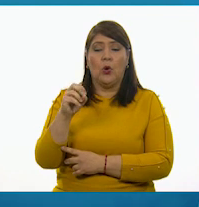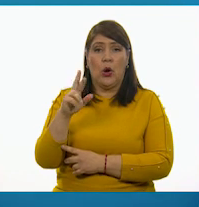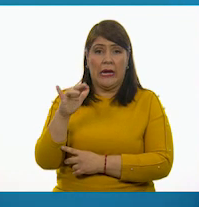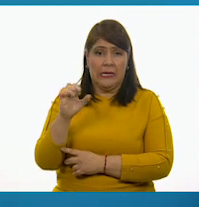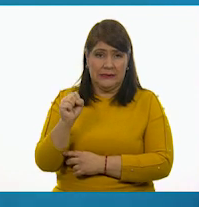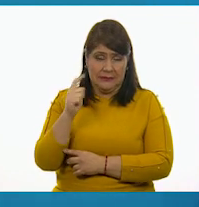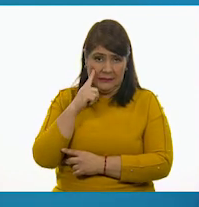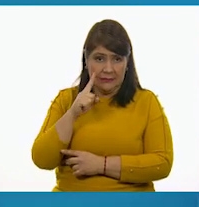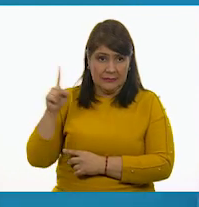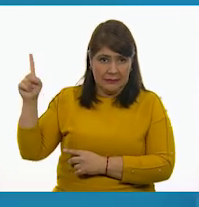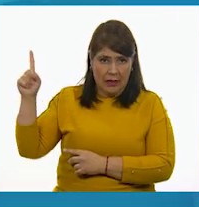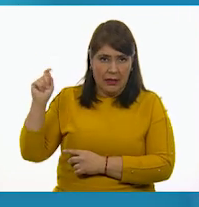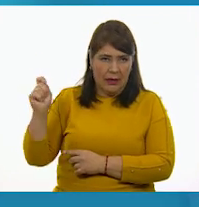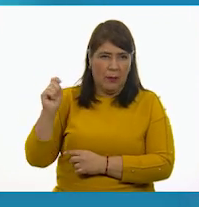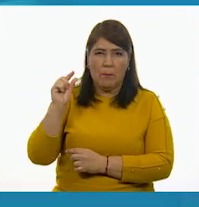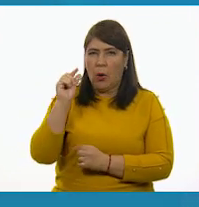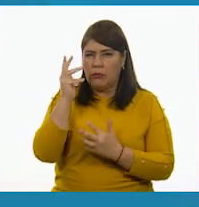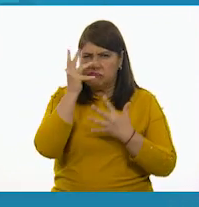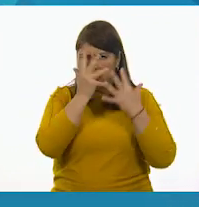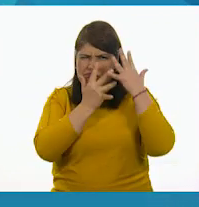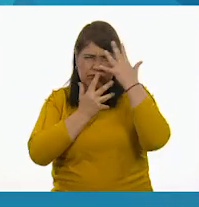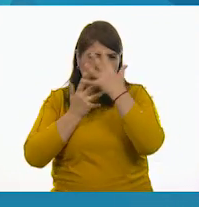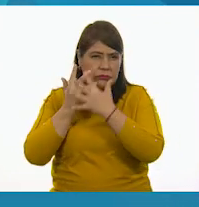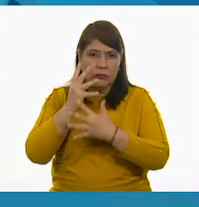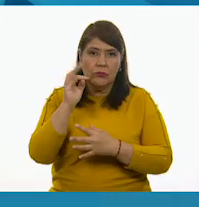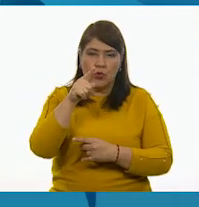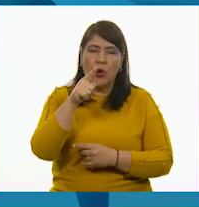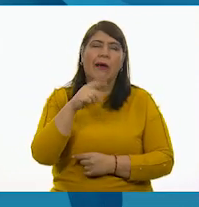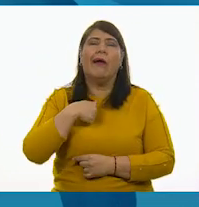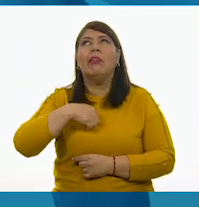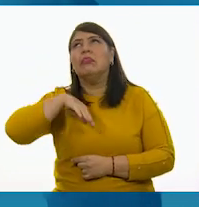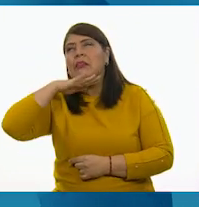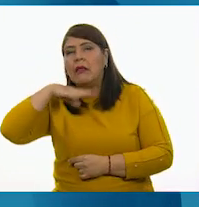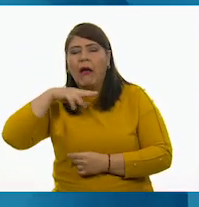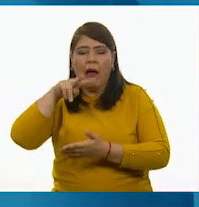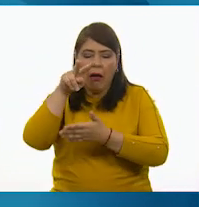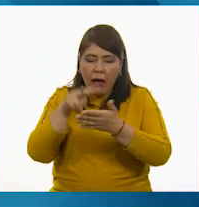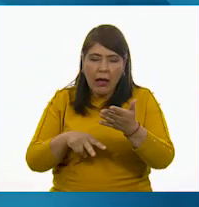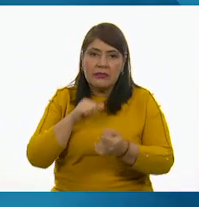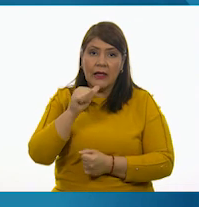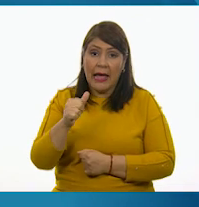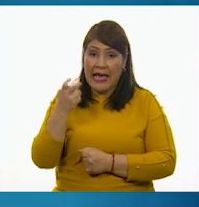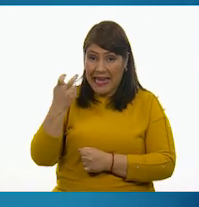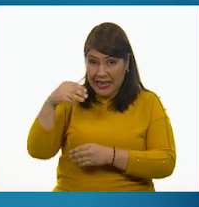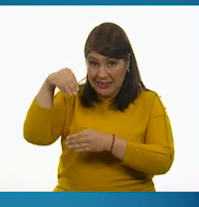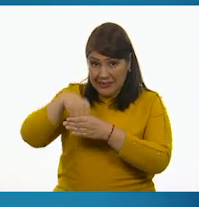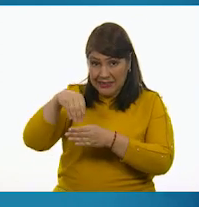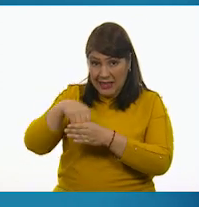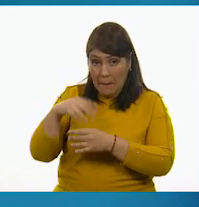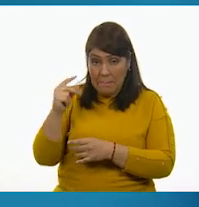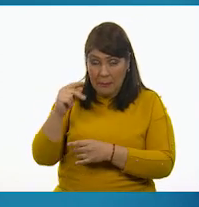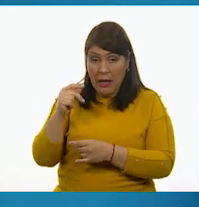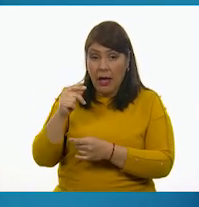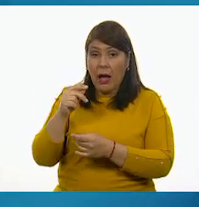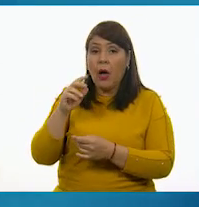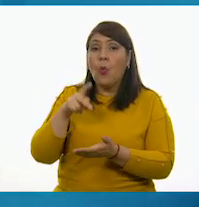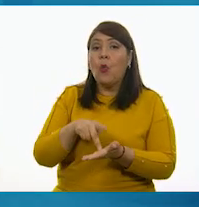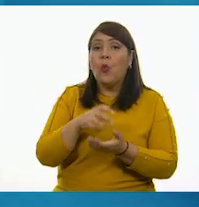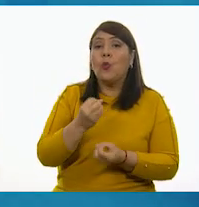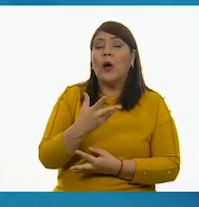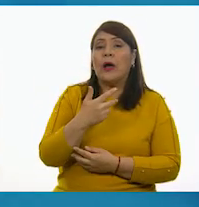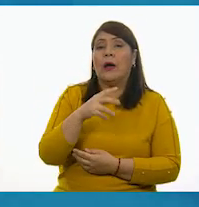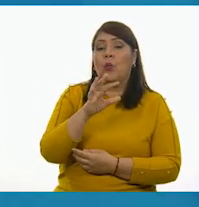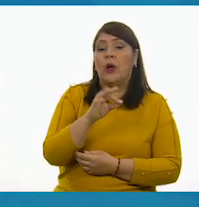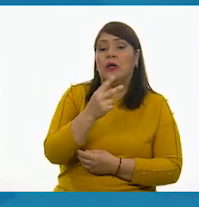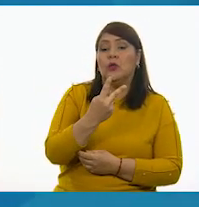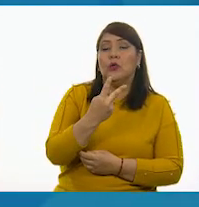Ahí hay una confusión, si es que no lo sabemos interpretar. Esa bolsita de papas pesa 42 gramos. Y